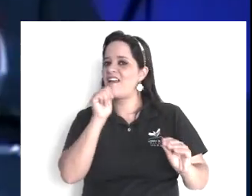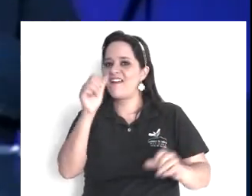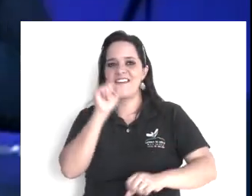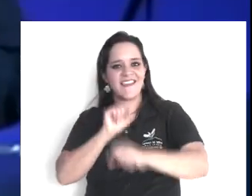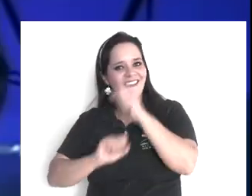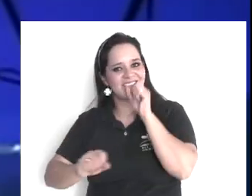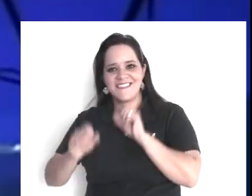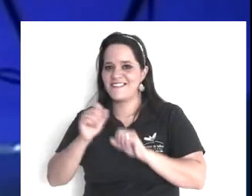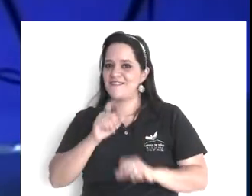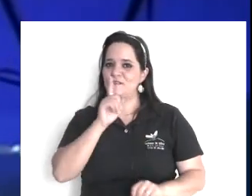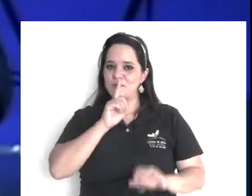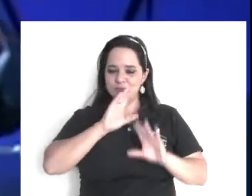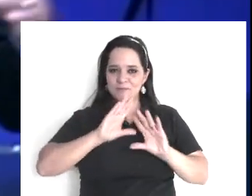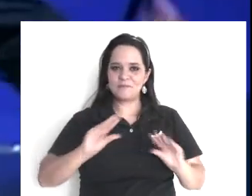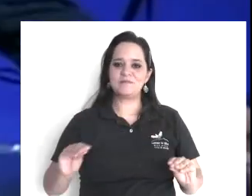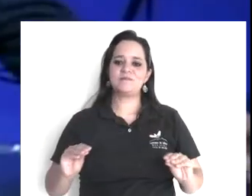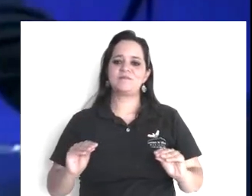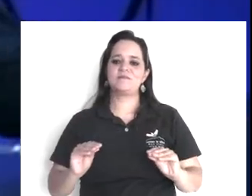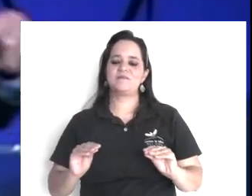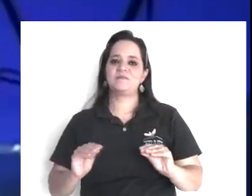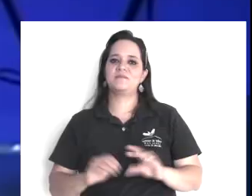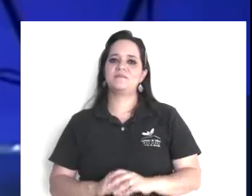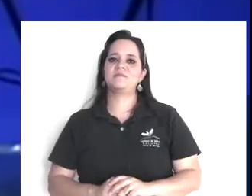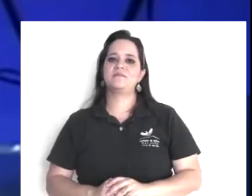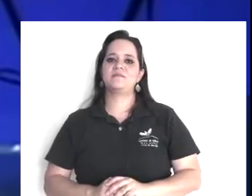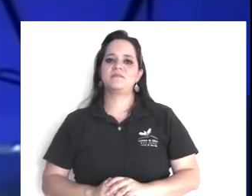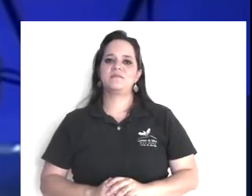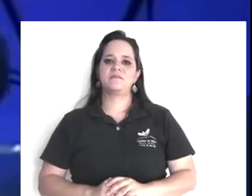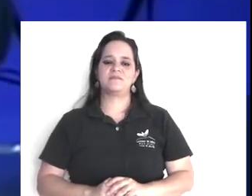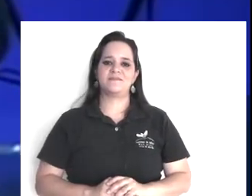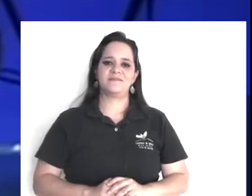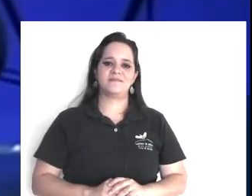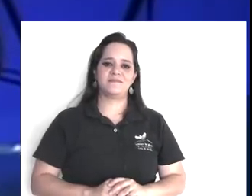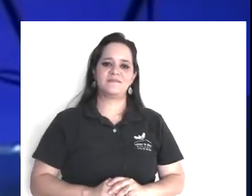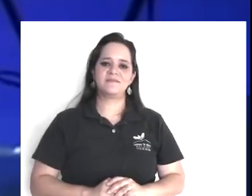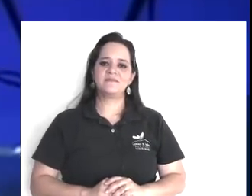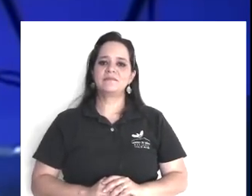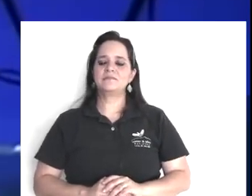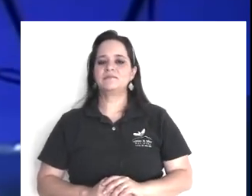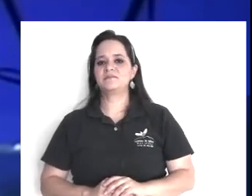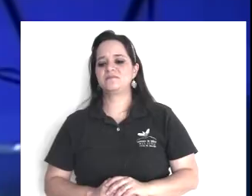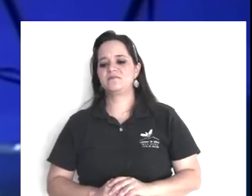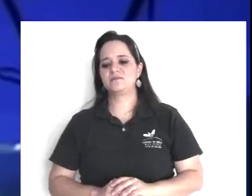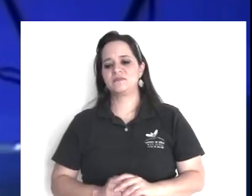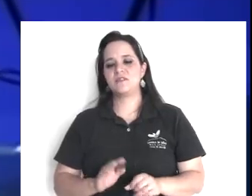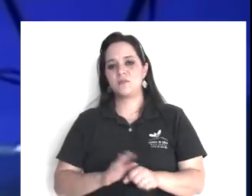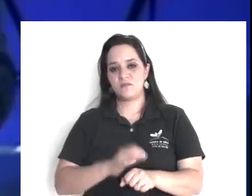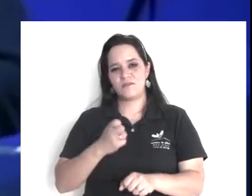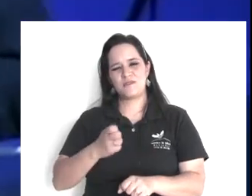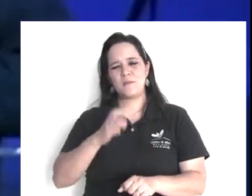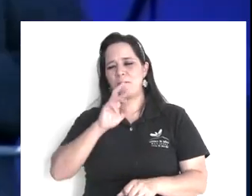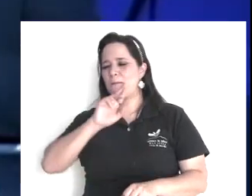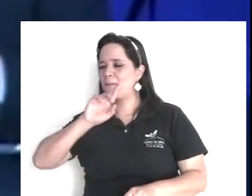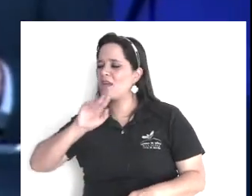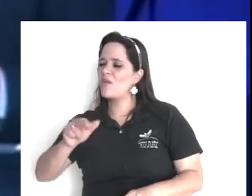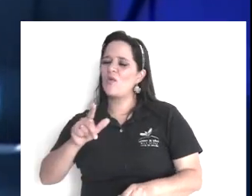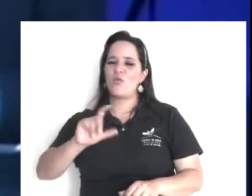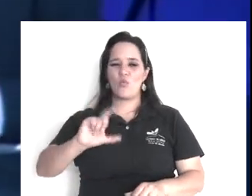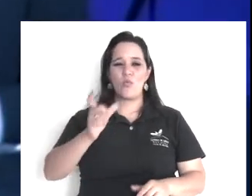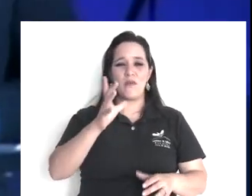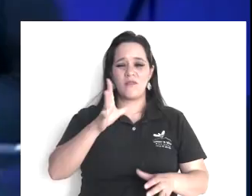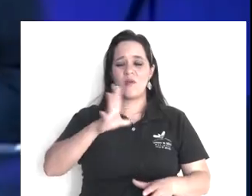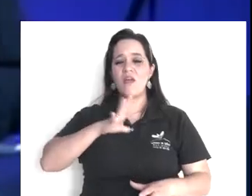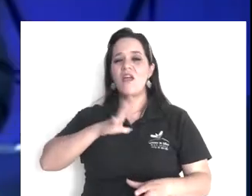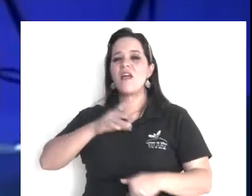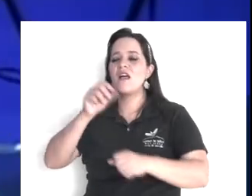esto no lo digo, en el segundo, porque luego, en la segunda reunión, pues luego, ¿qué es chirrin, chin, chin? ¿qué es? ay no, pero, como esto no se transmite,